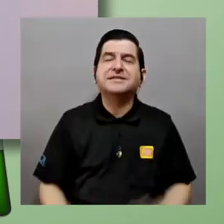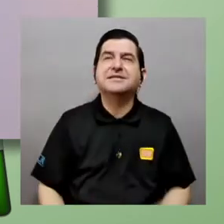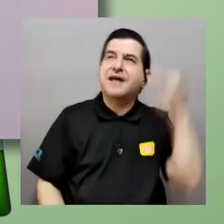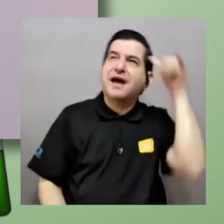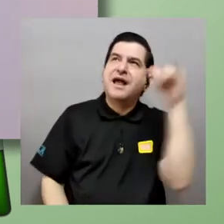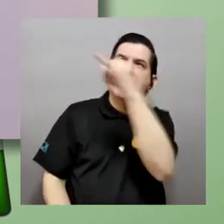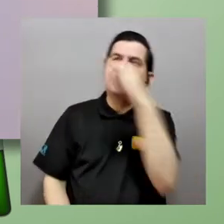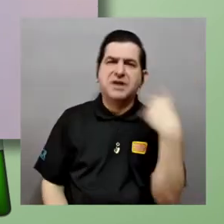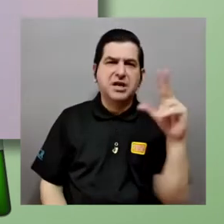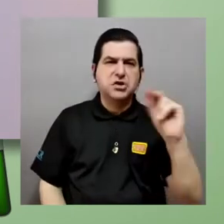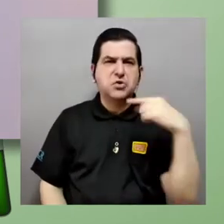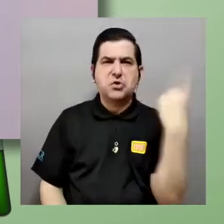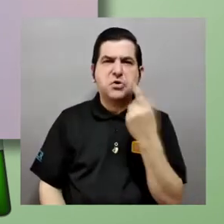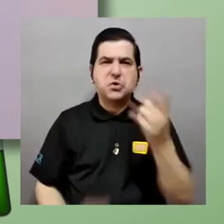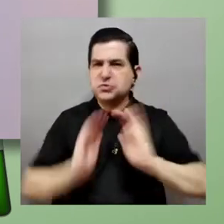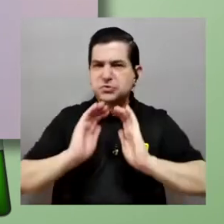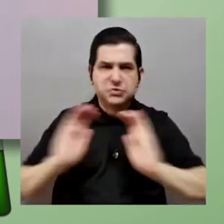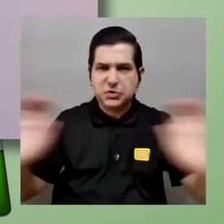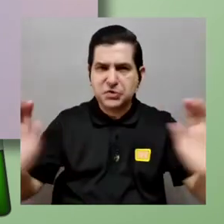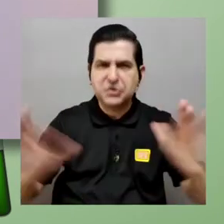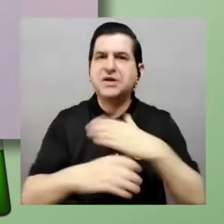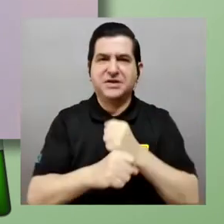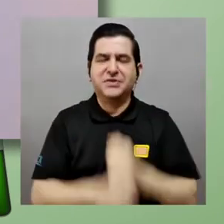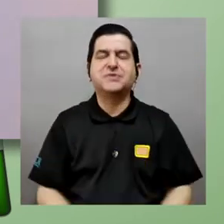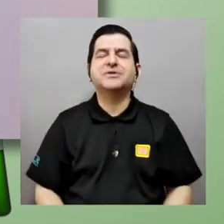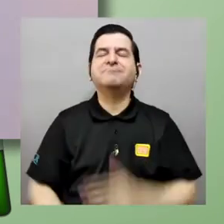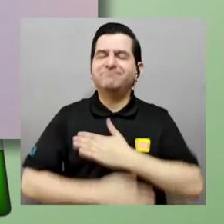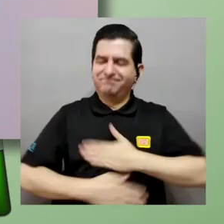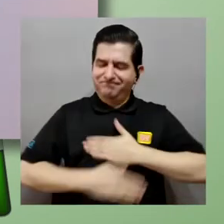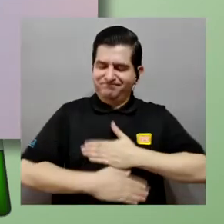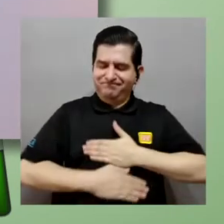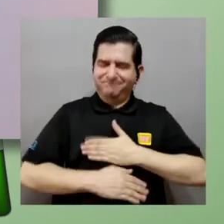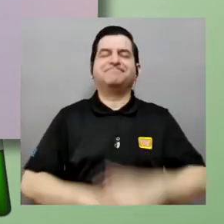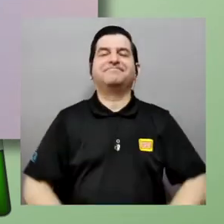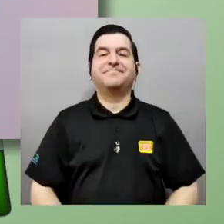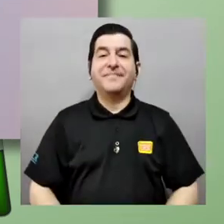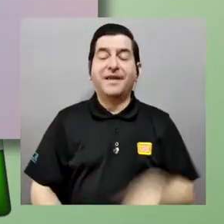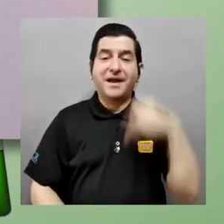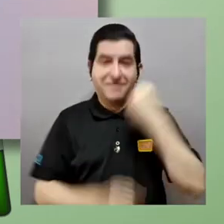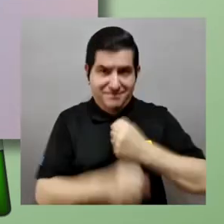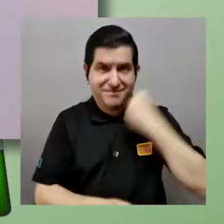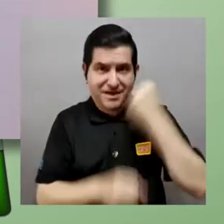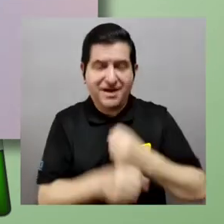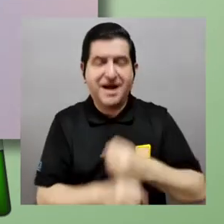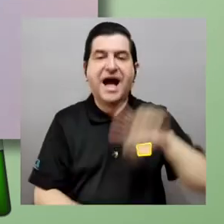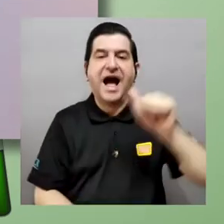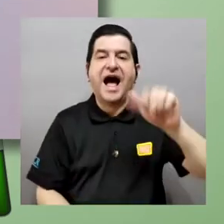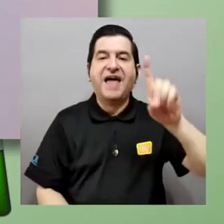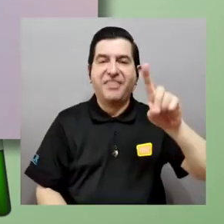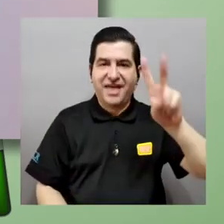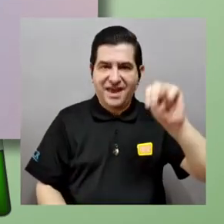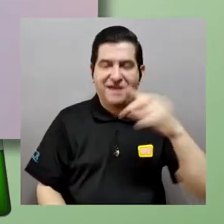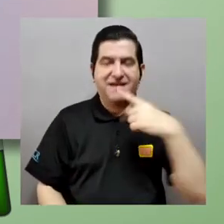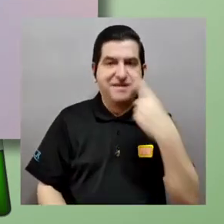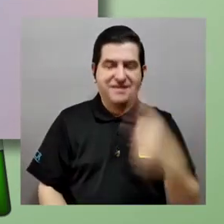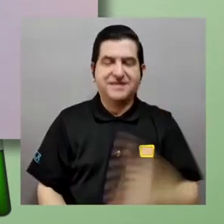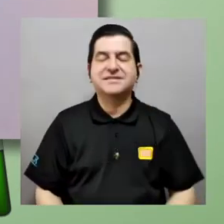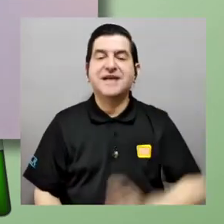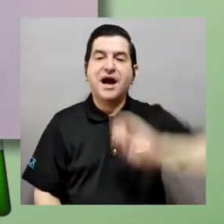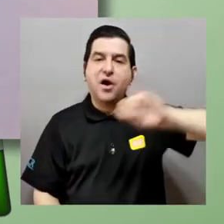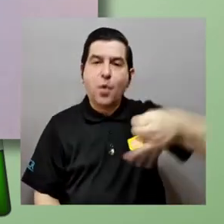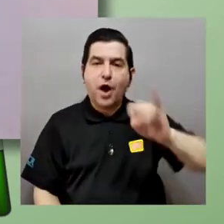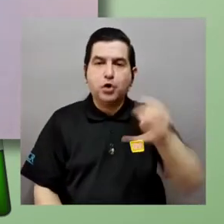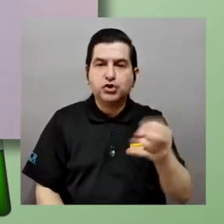de onda unet y de adn y también emisión por el canal de la ucr en televisión vamos a una pausa